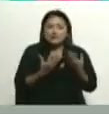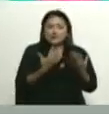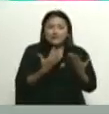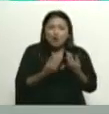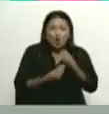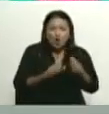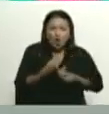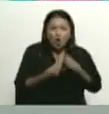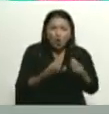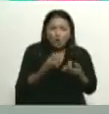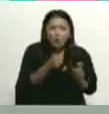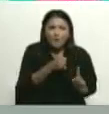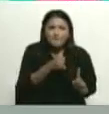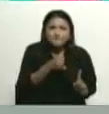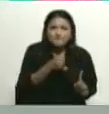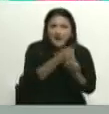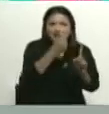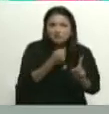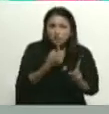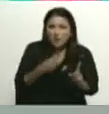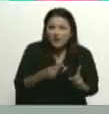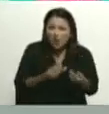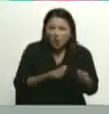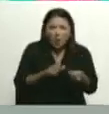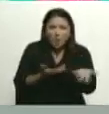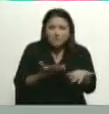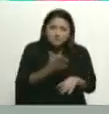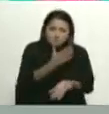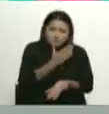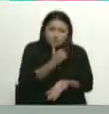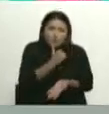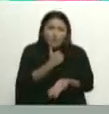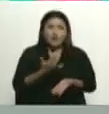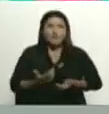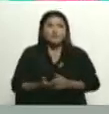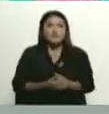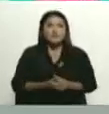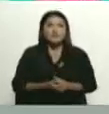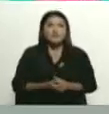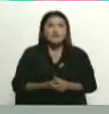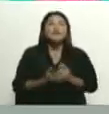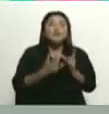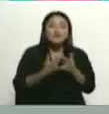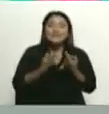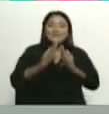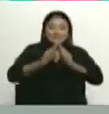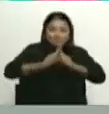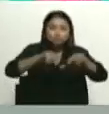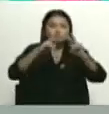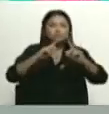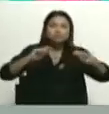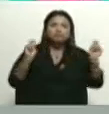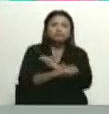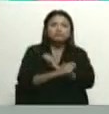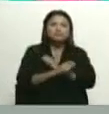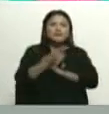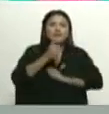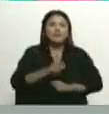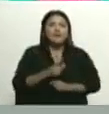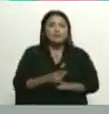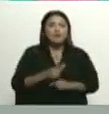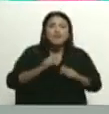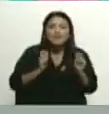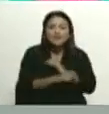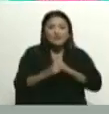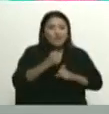impactar la opinión pública nacional y mundial. Así que se reestructura todo. Hay que